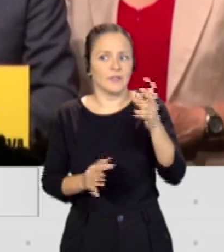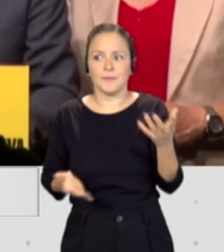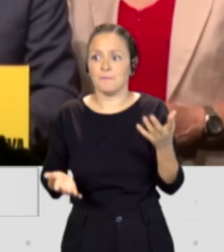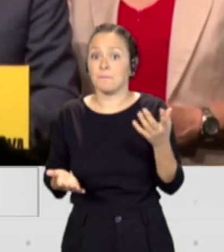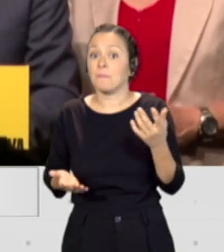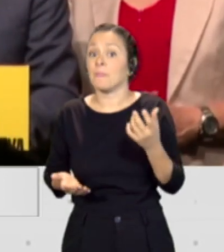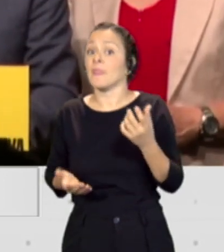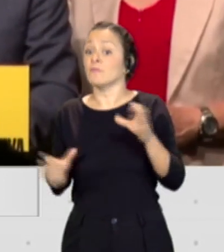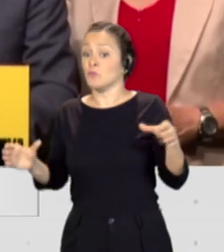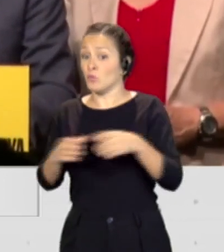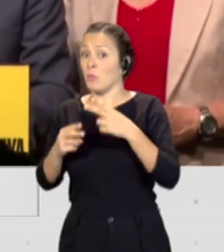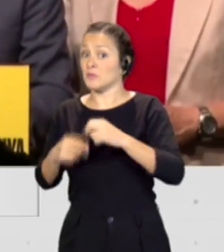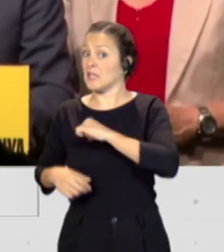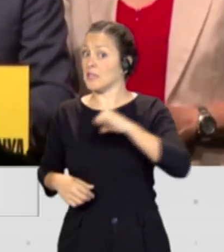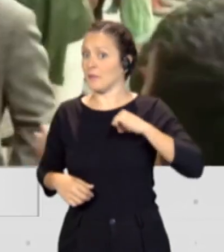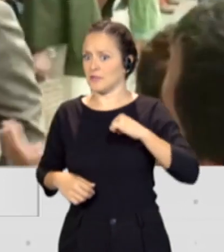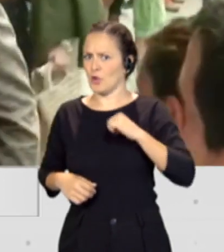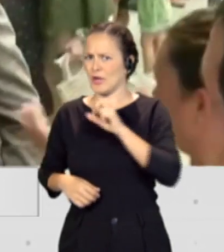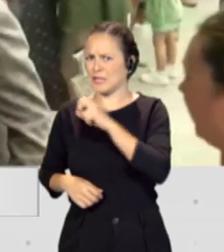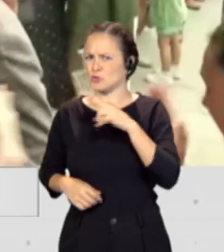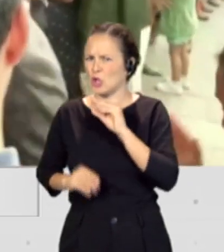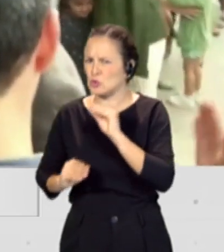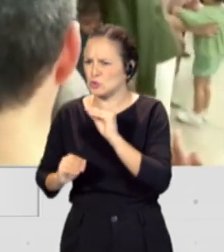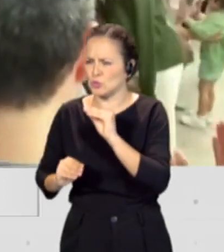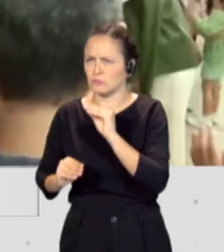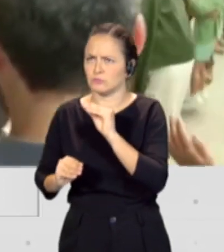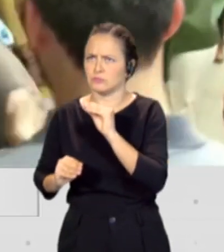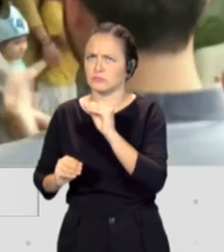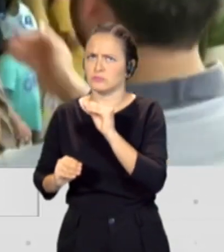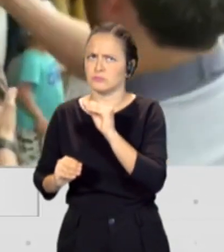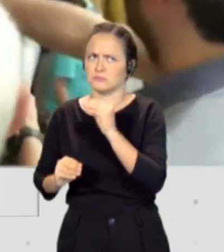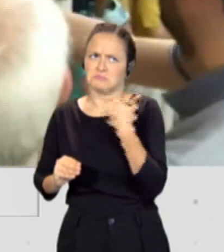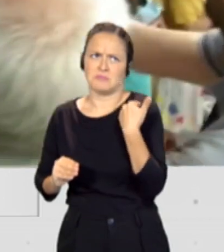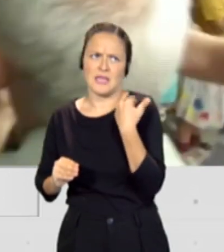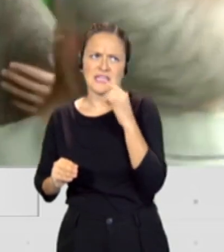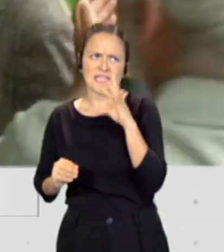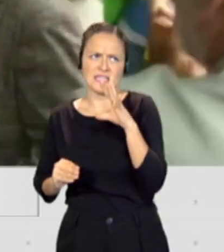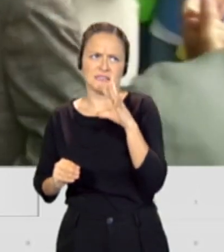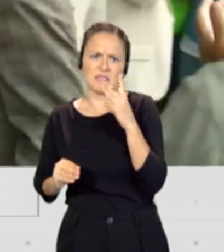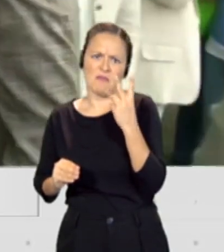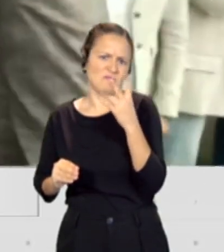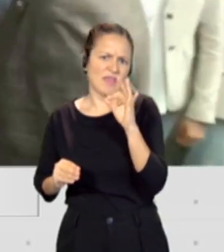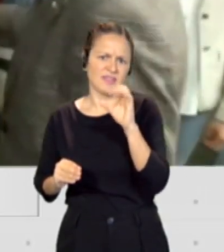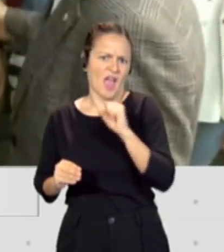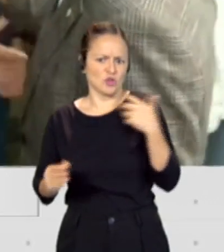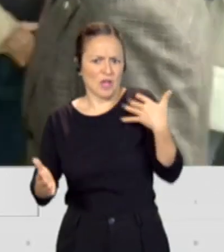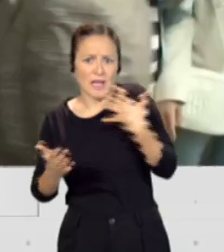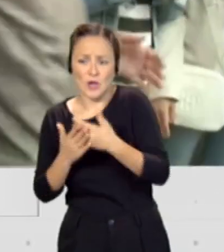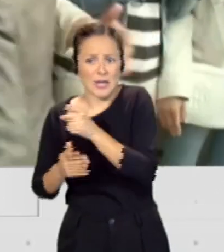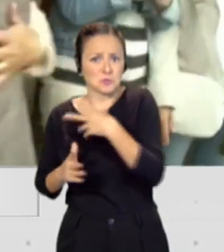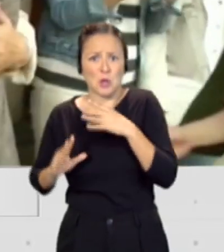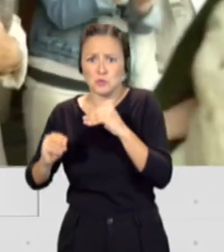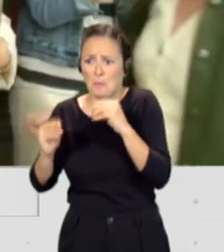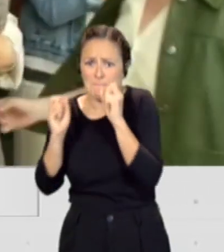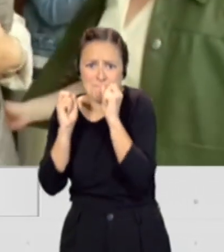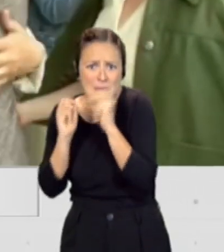Un independentismo que tiene los peores resultados de la historia, bueno, espero, no, por lo menos de los últimos 15, 20 años. Una sociedad catalana que